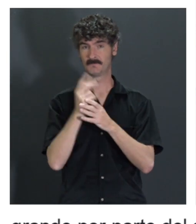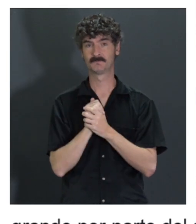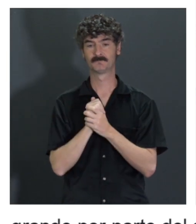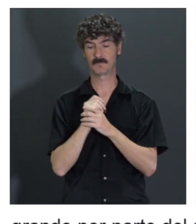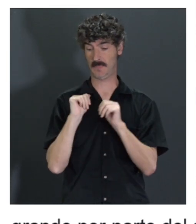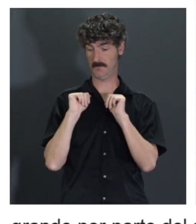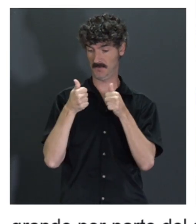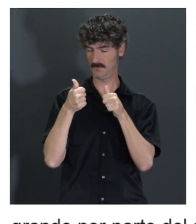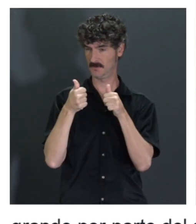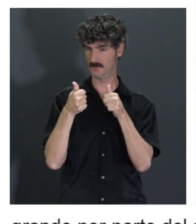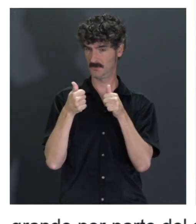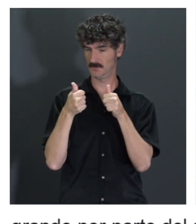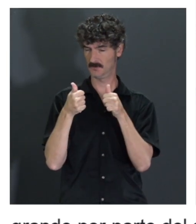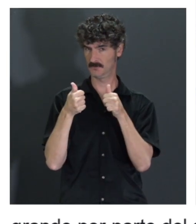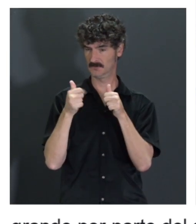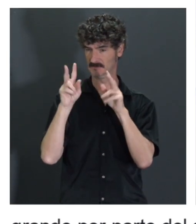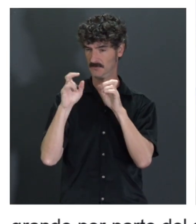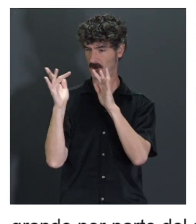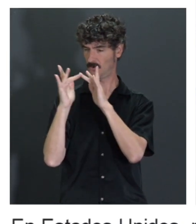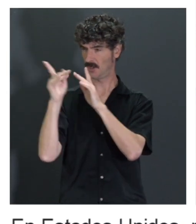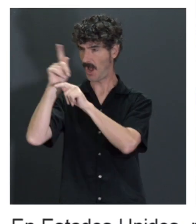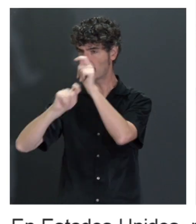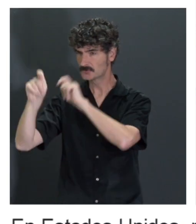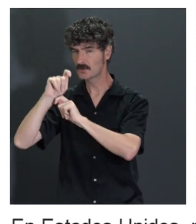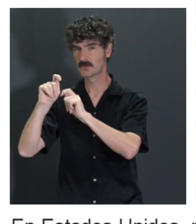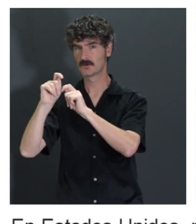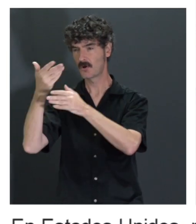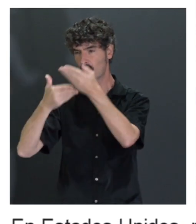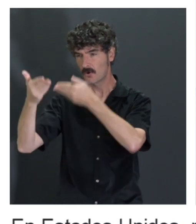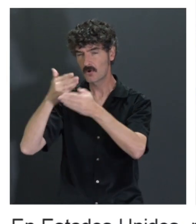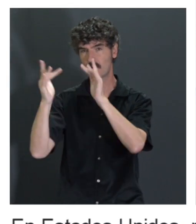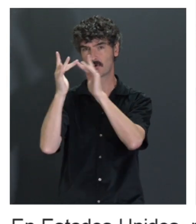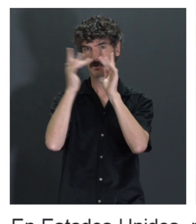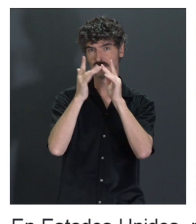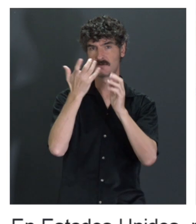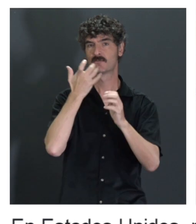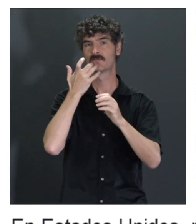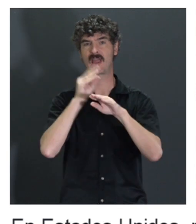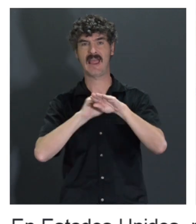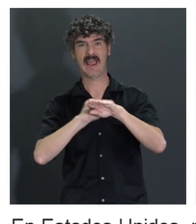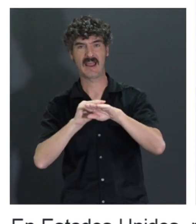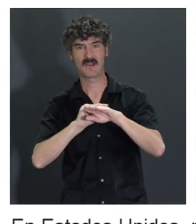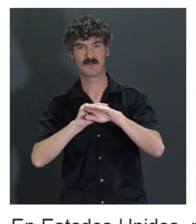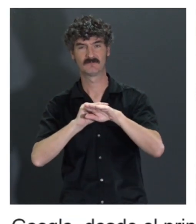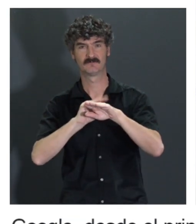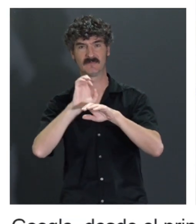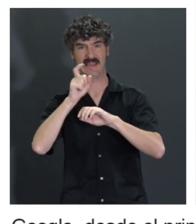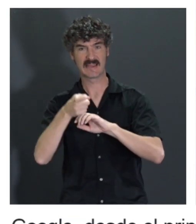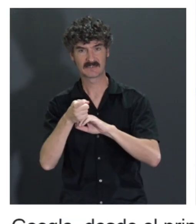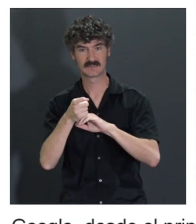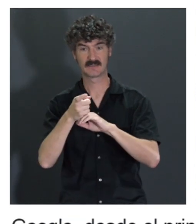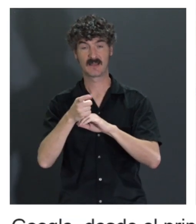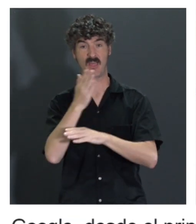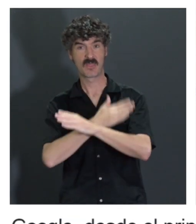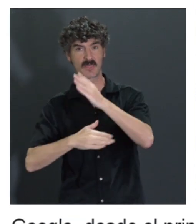ya desde el principio estaba teniendo contactos con distintas asociaciones de exalcohólicos, de gente con discapacidad, para entender